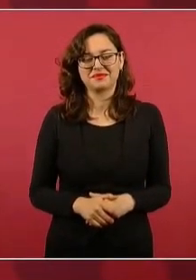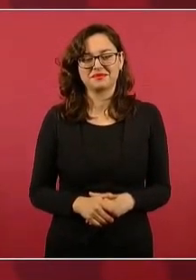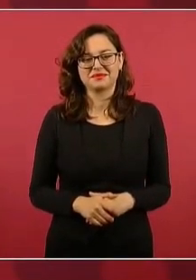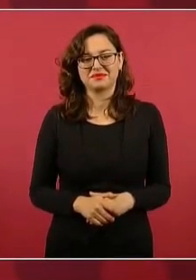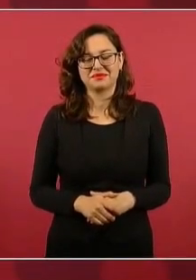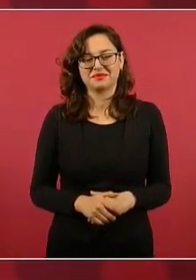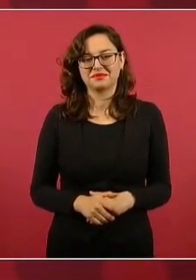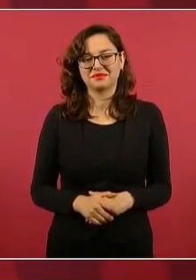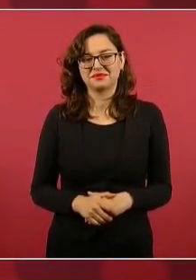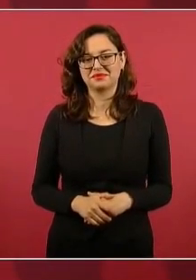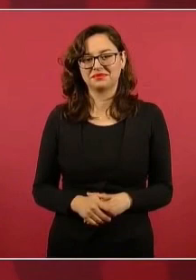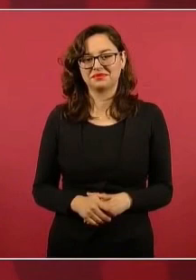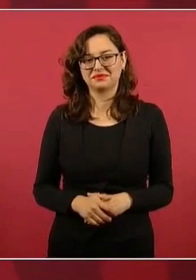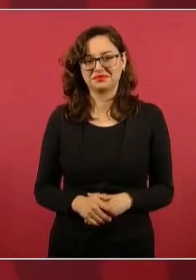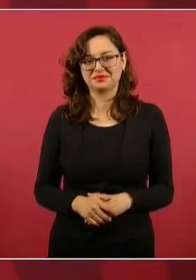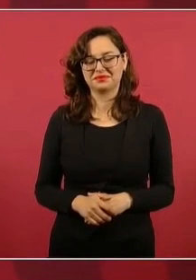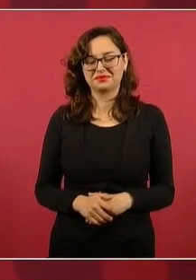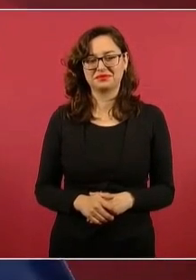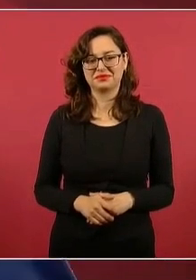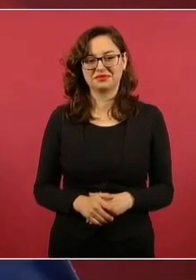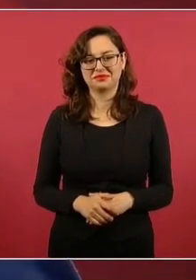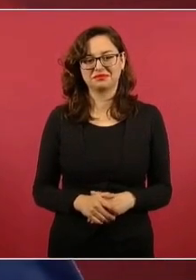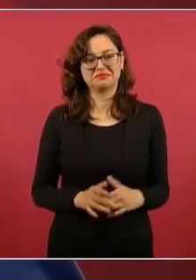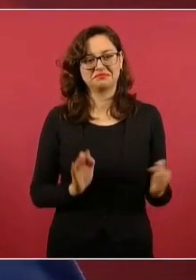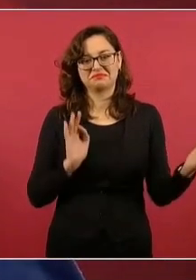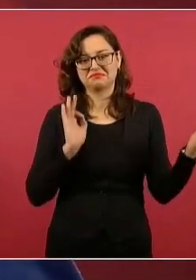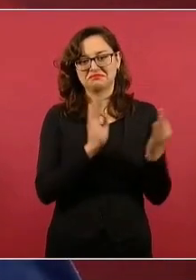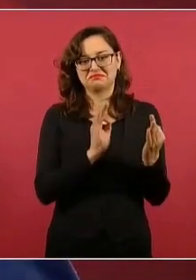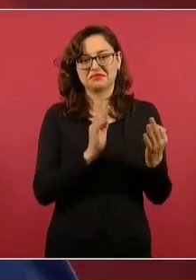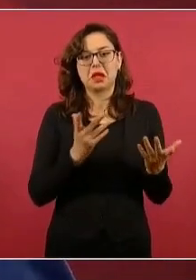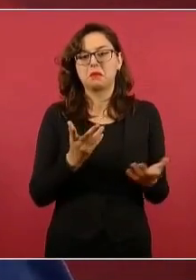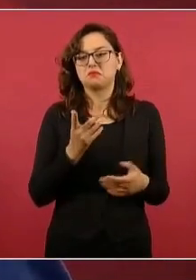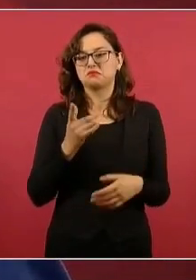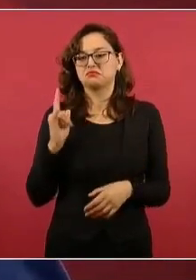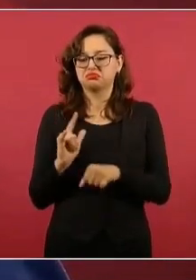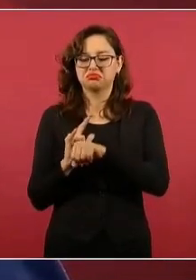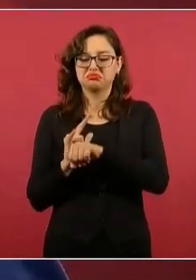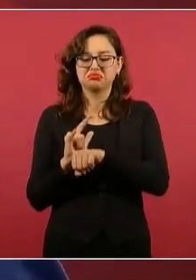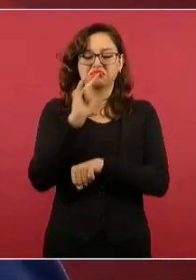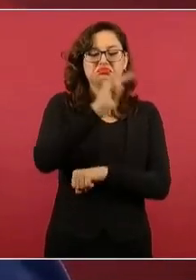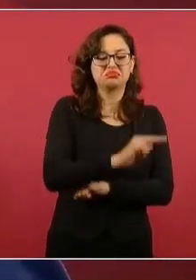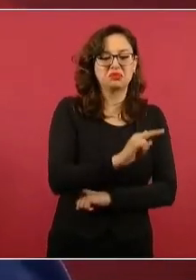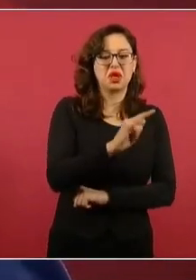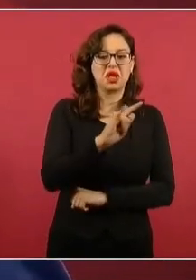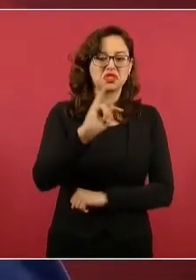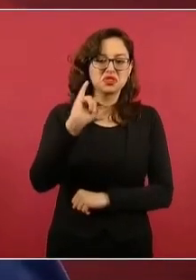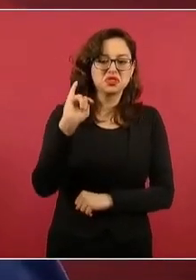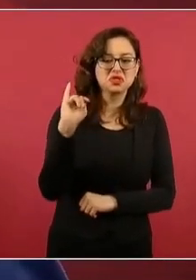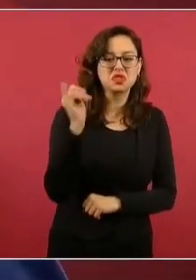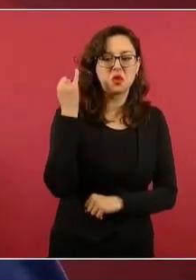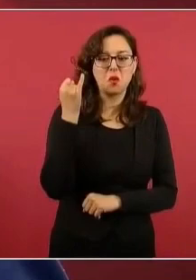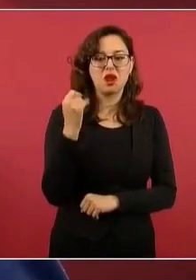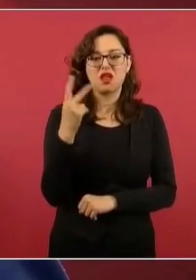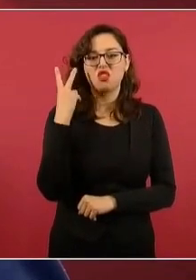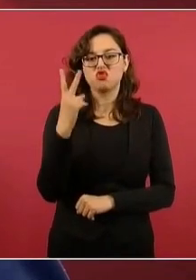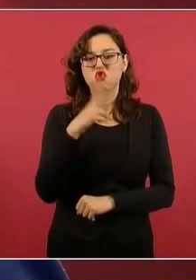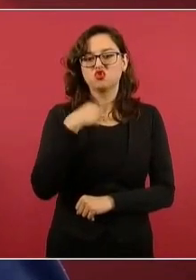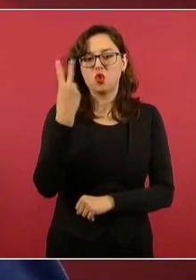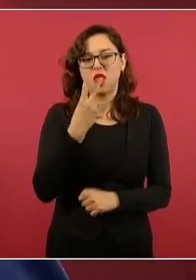llegar a Tijuana dos horas de carretera